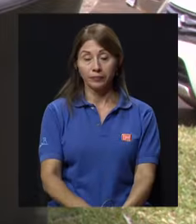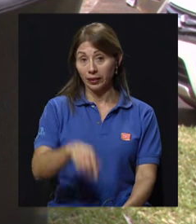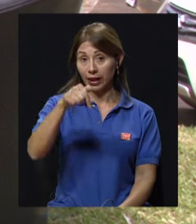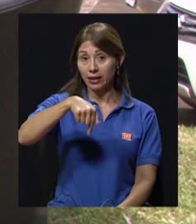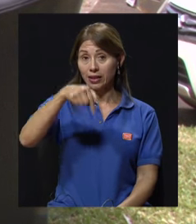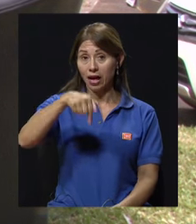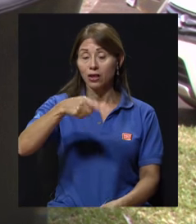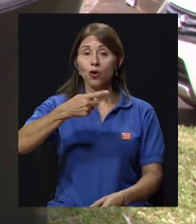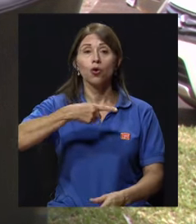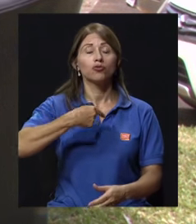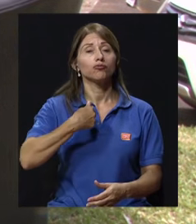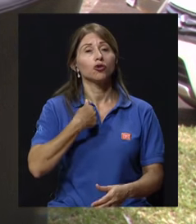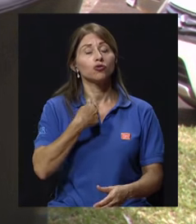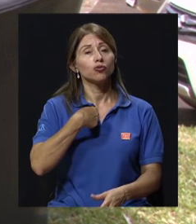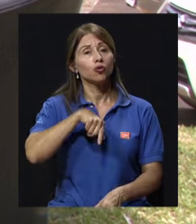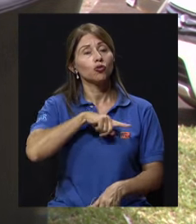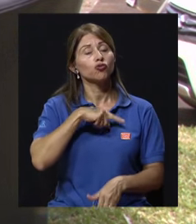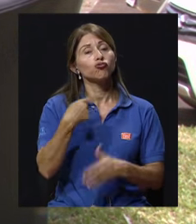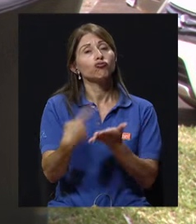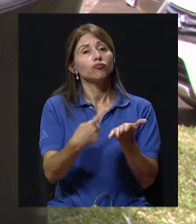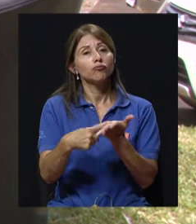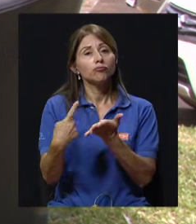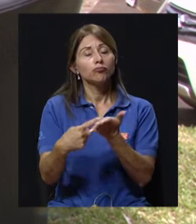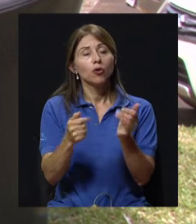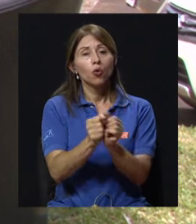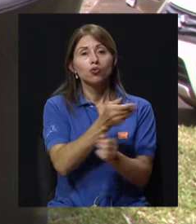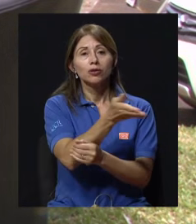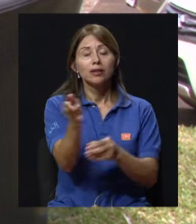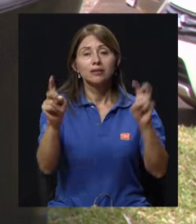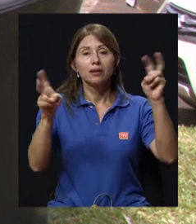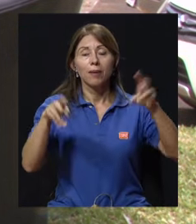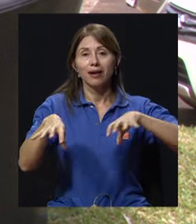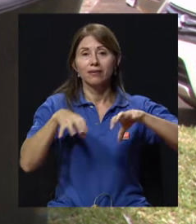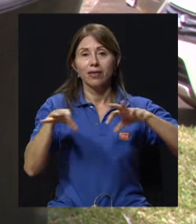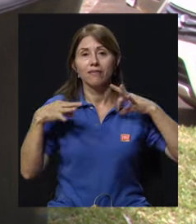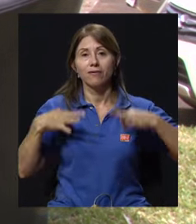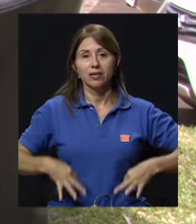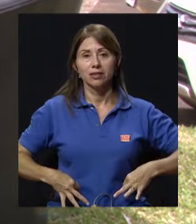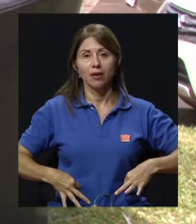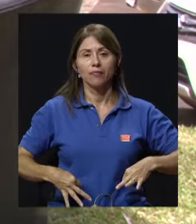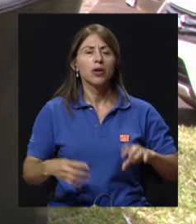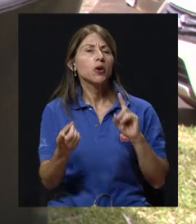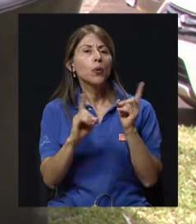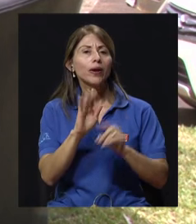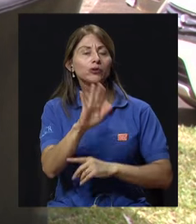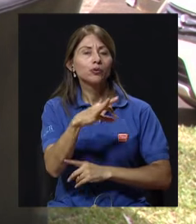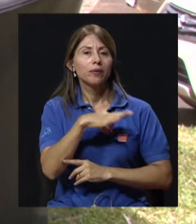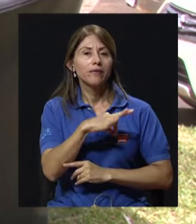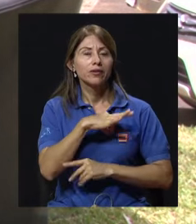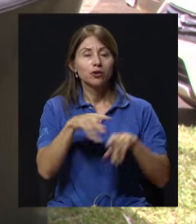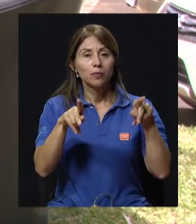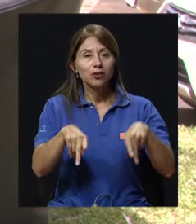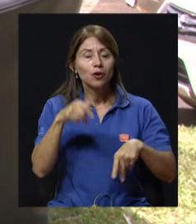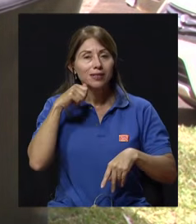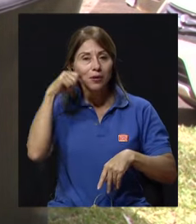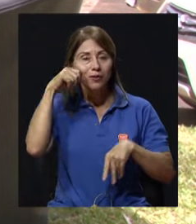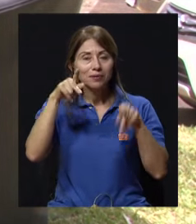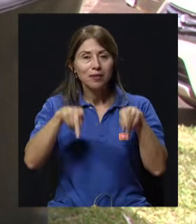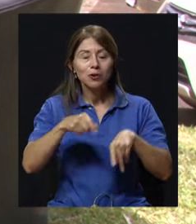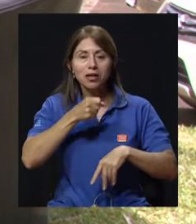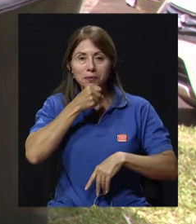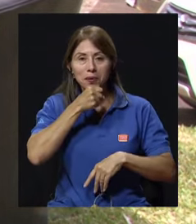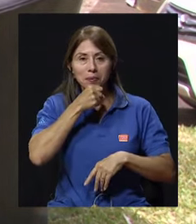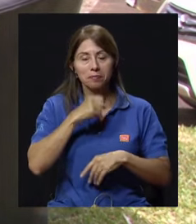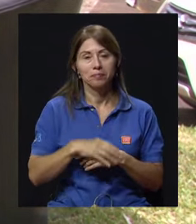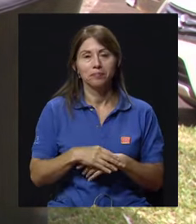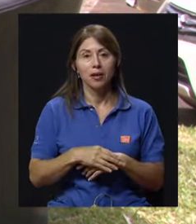El día de hoy, compartiendo con ustedes el tema de actividad física y los beneficios de esta en las personas adultas y adultas mayores. Y